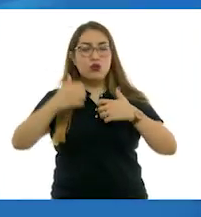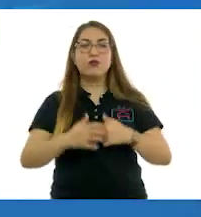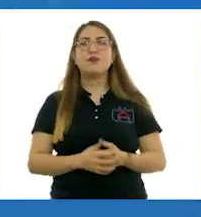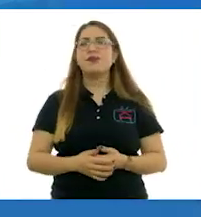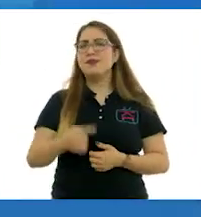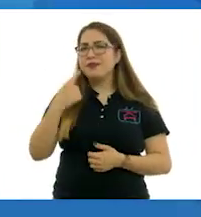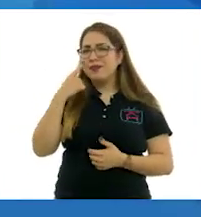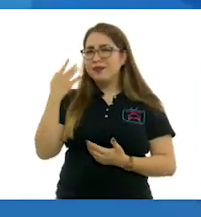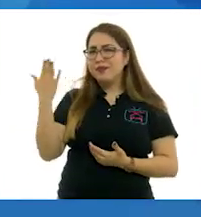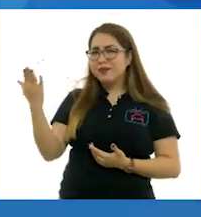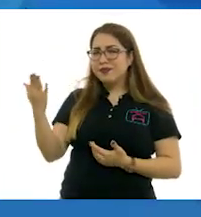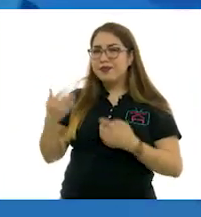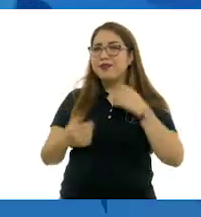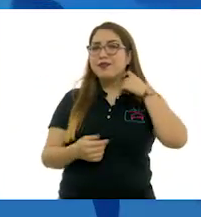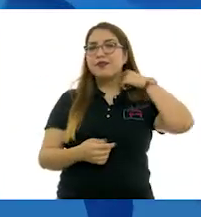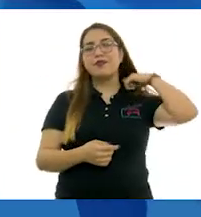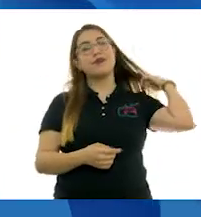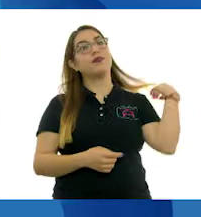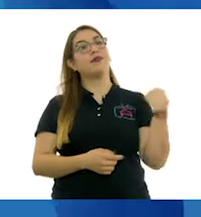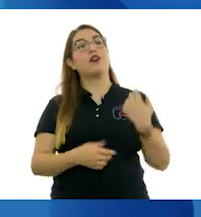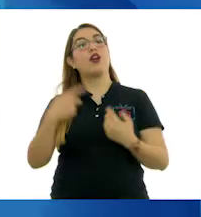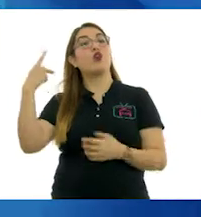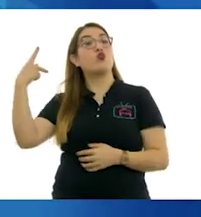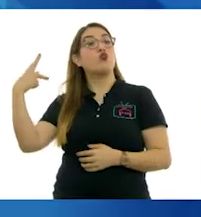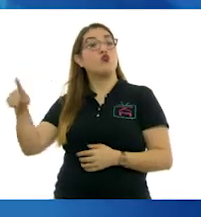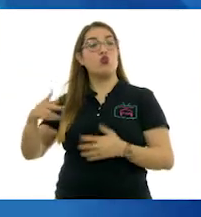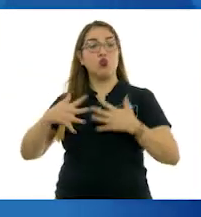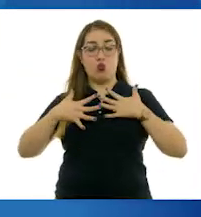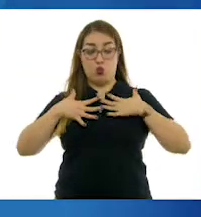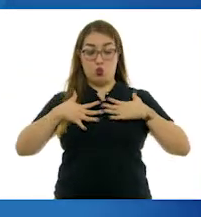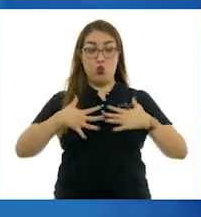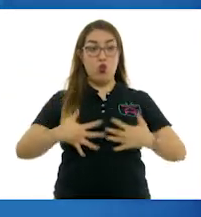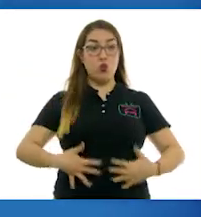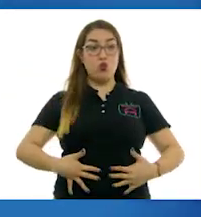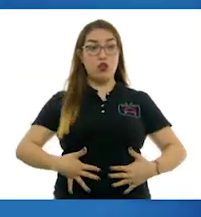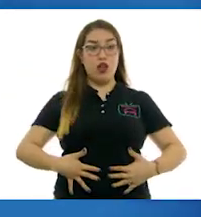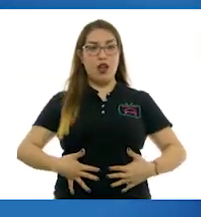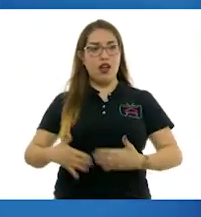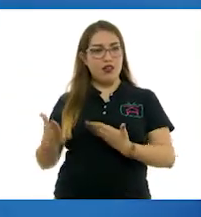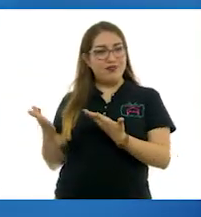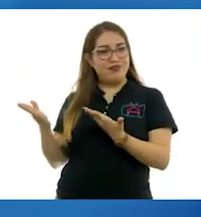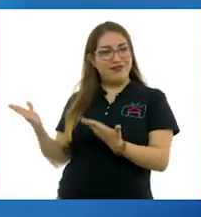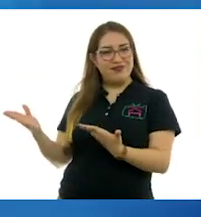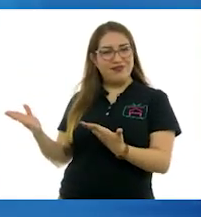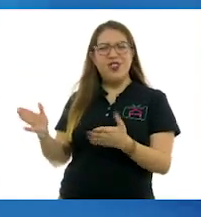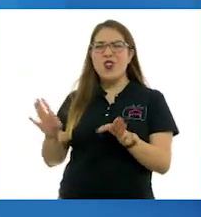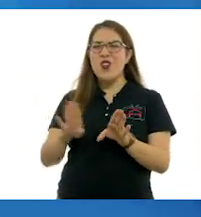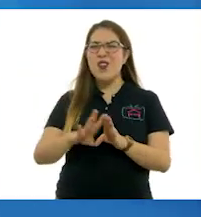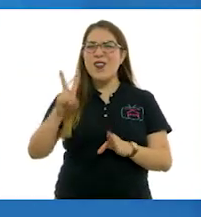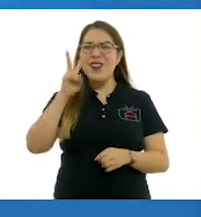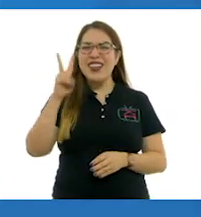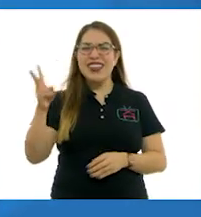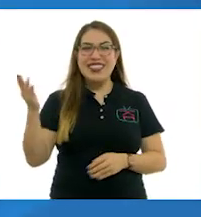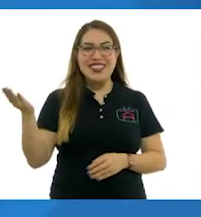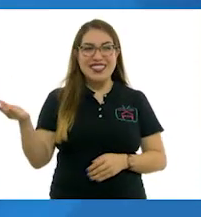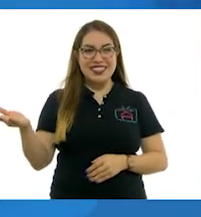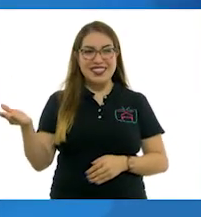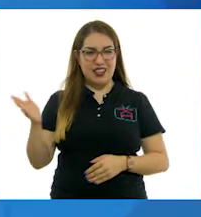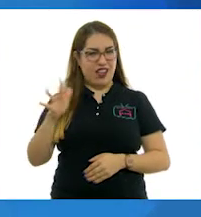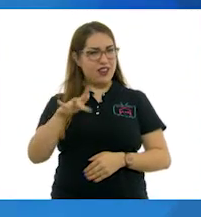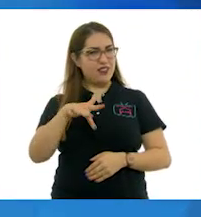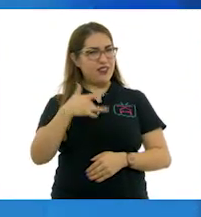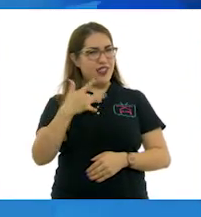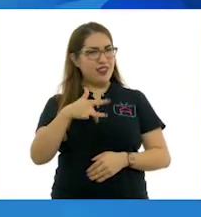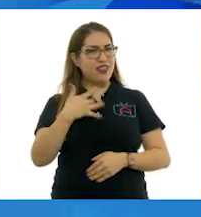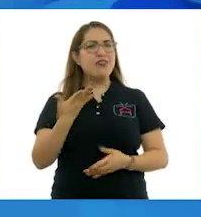la textura en la blusa de Frida Kahlo. ¿Cómo crees que es la textura o qué sensación te